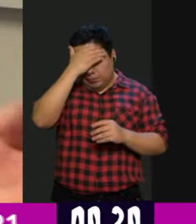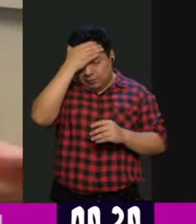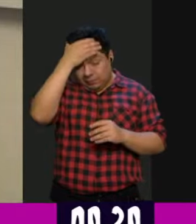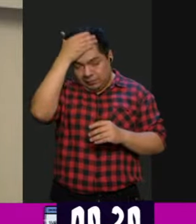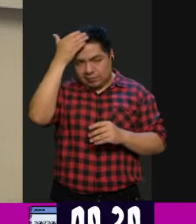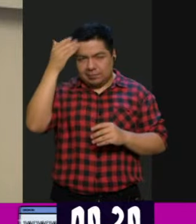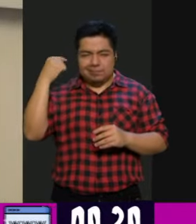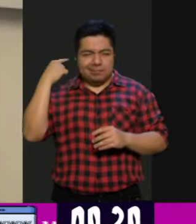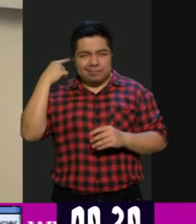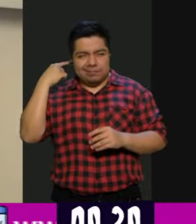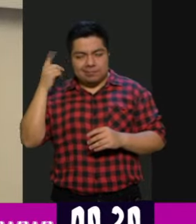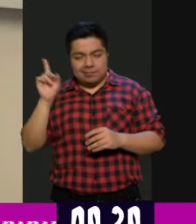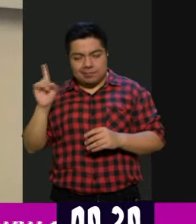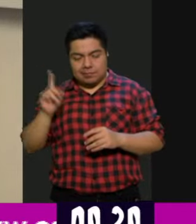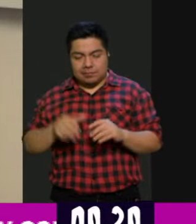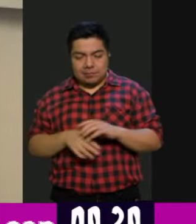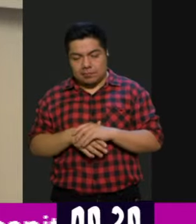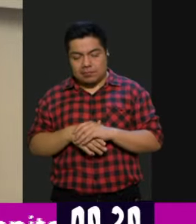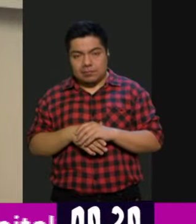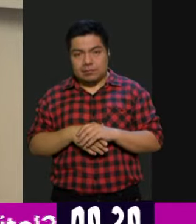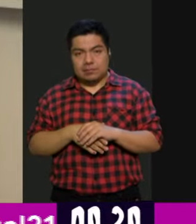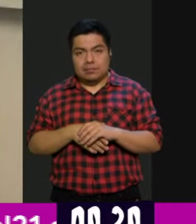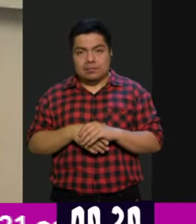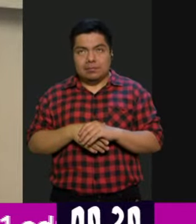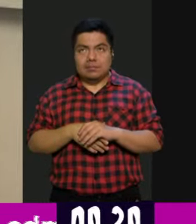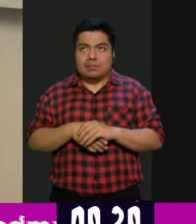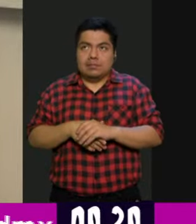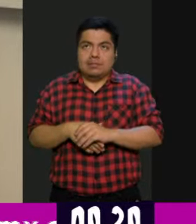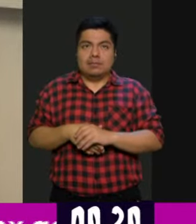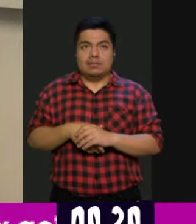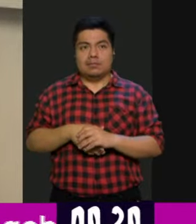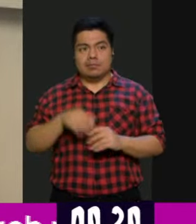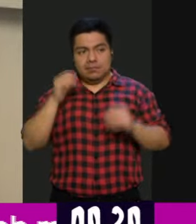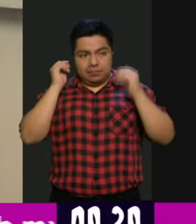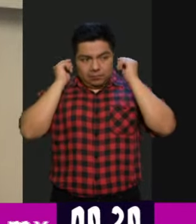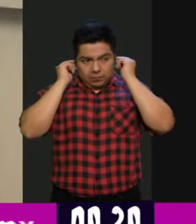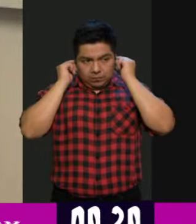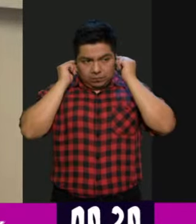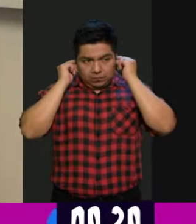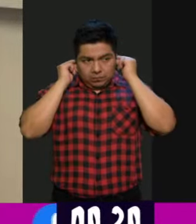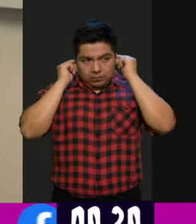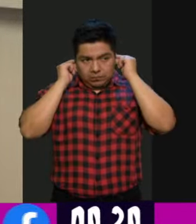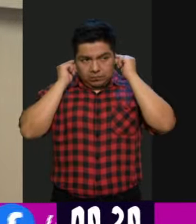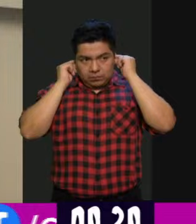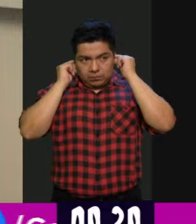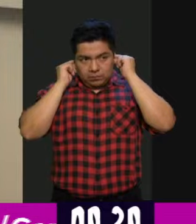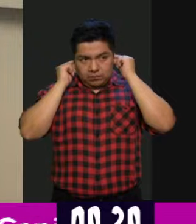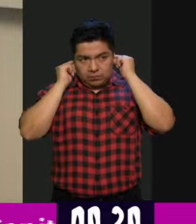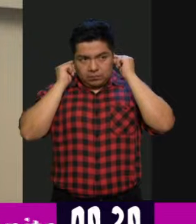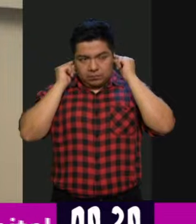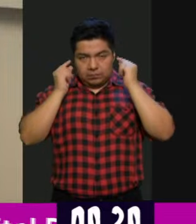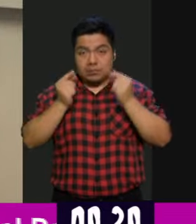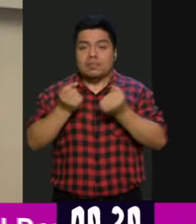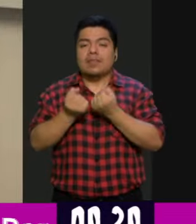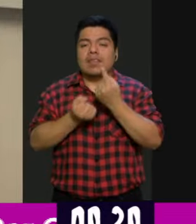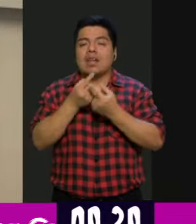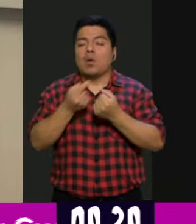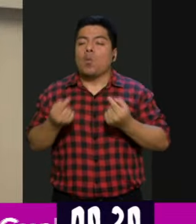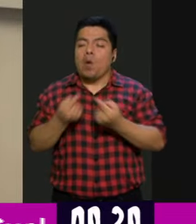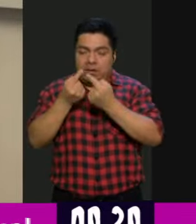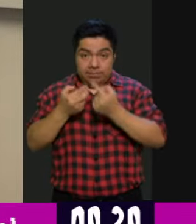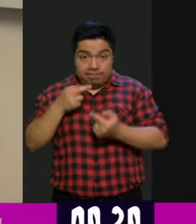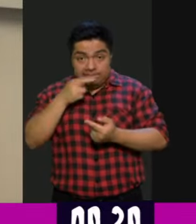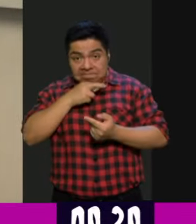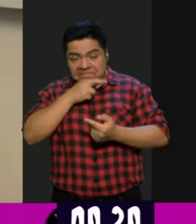tardado y entonces necesitan meterles cosas que le llaman catalizadores, que son los que aceleran la reacción. Y entonces eso es muy